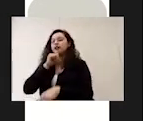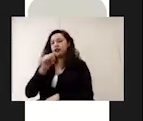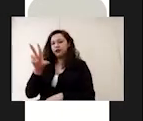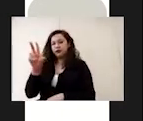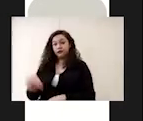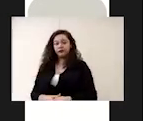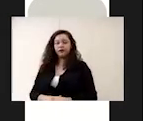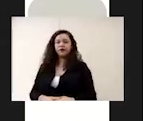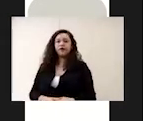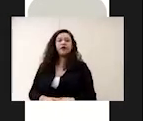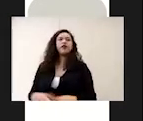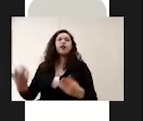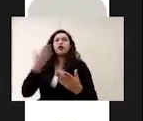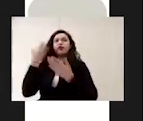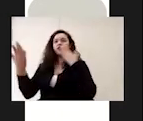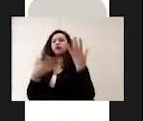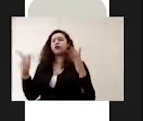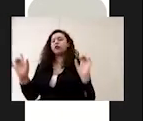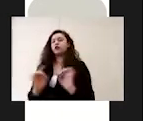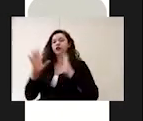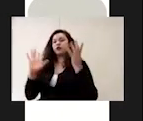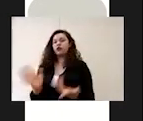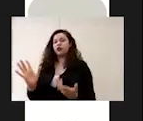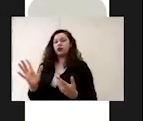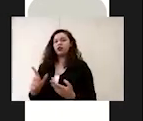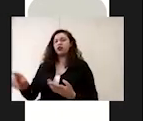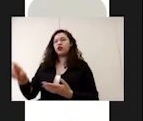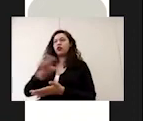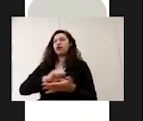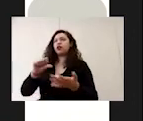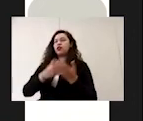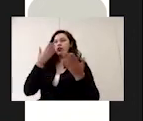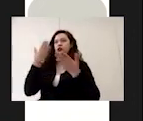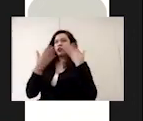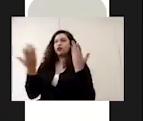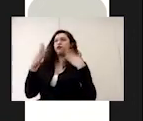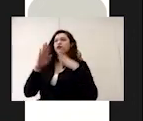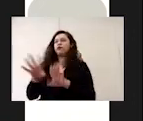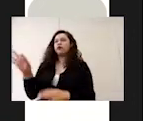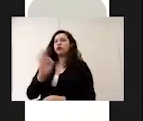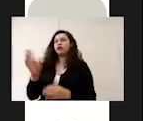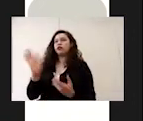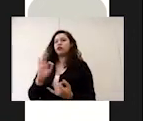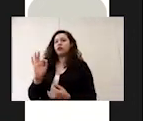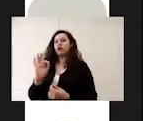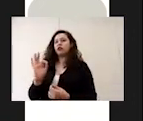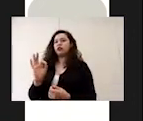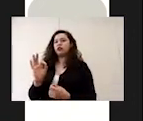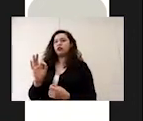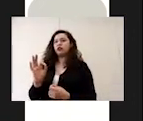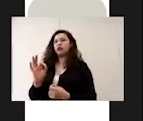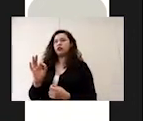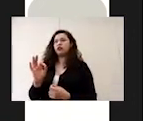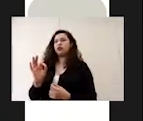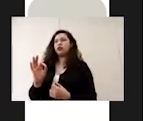preparar a los estudiantes ante la posibilidad de que los centros escolares vuelvan a cerrar porque al final pues sigue siendo una